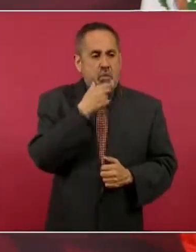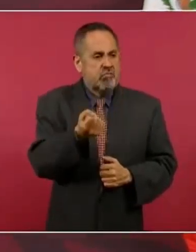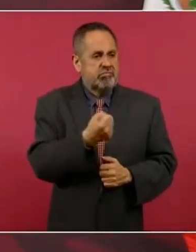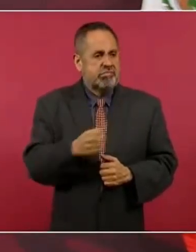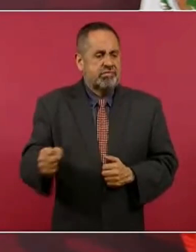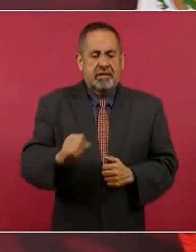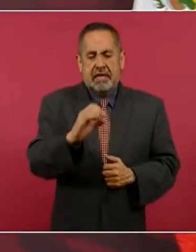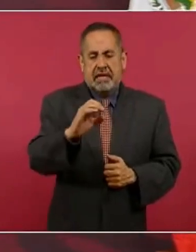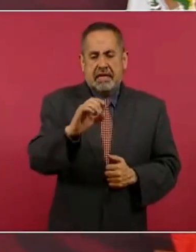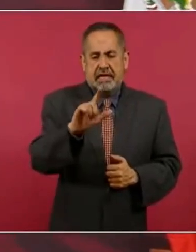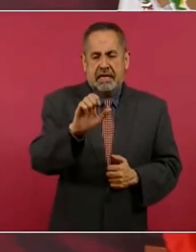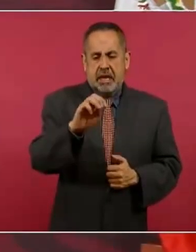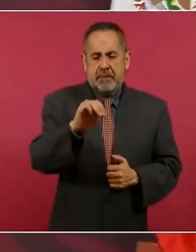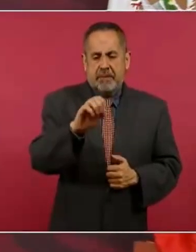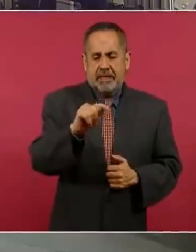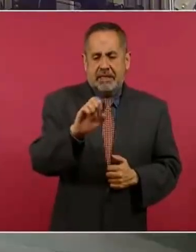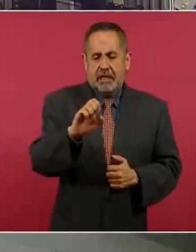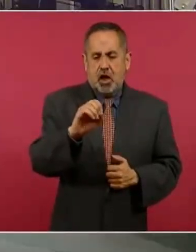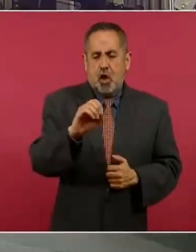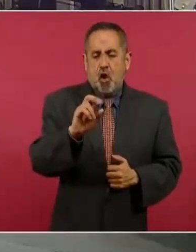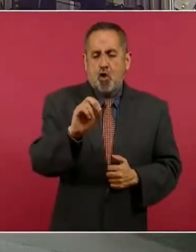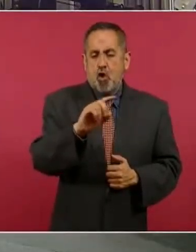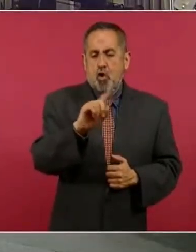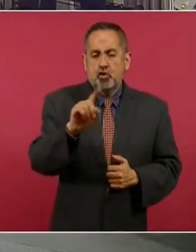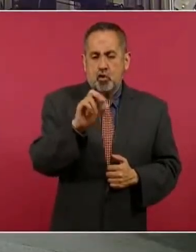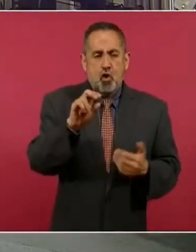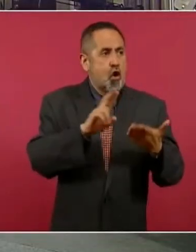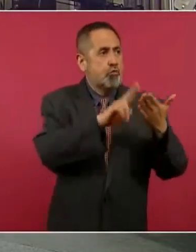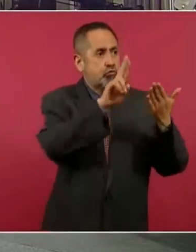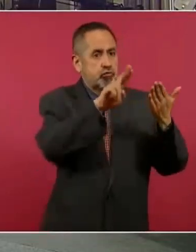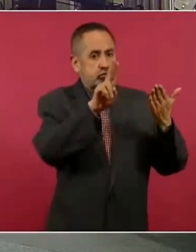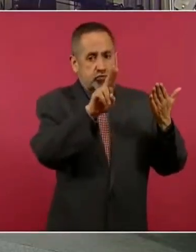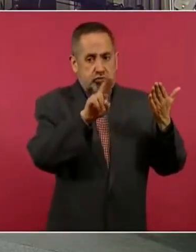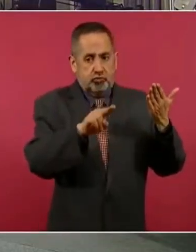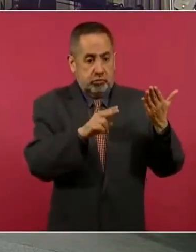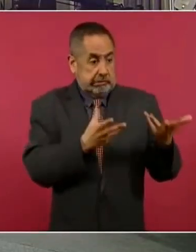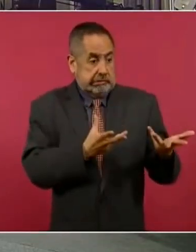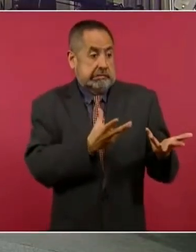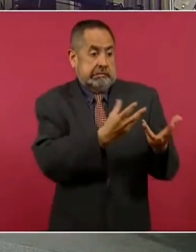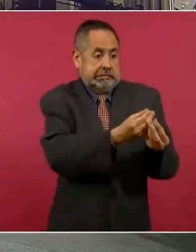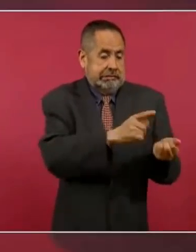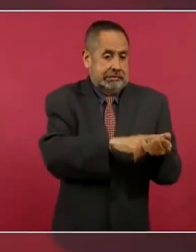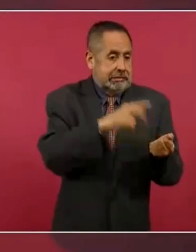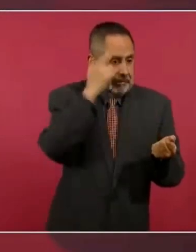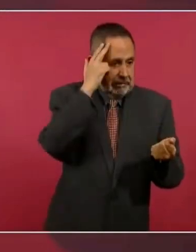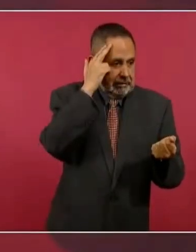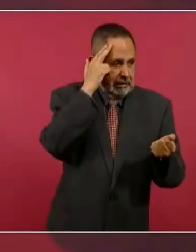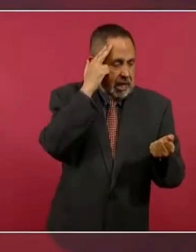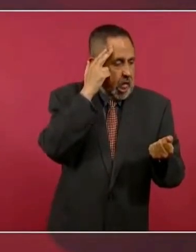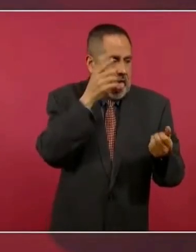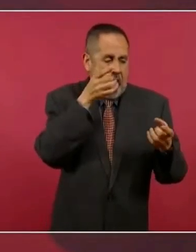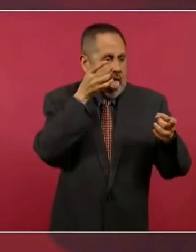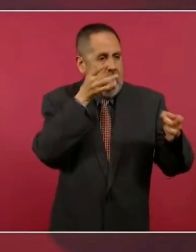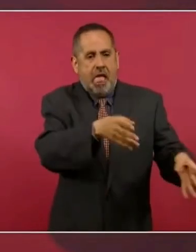Clemente Orozco que era porfirista y se volvió revolucionario